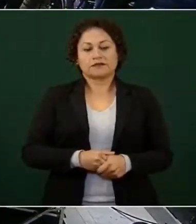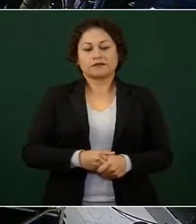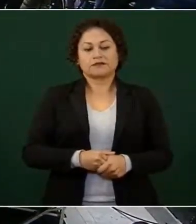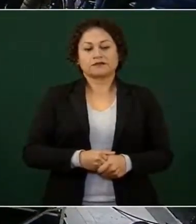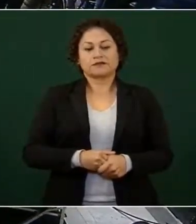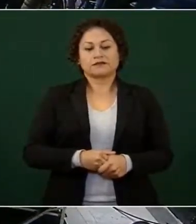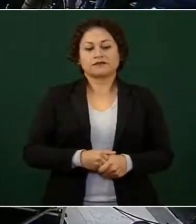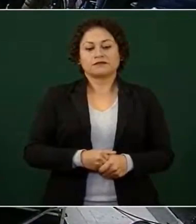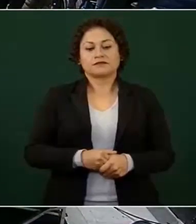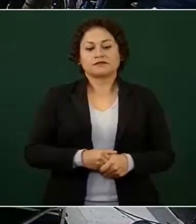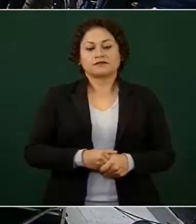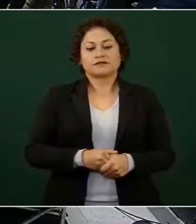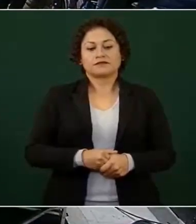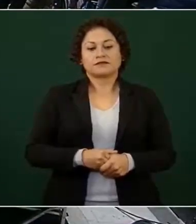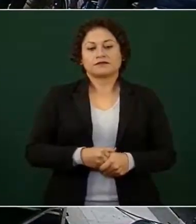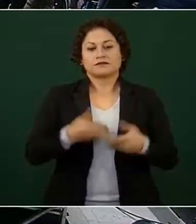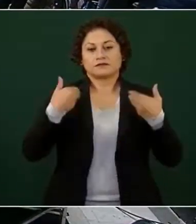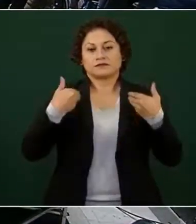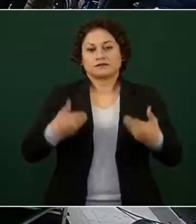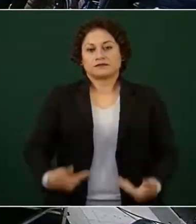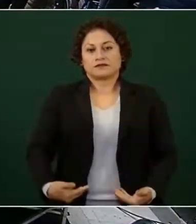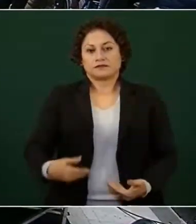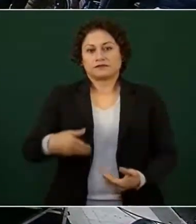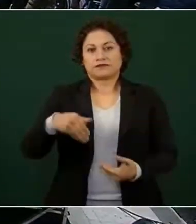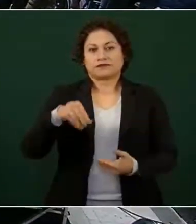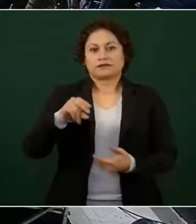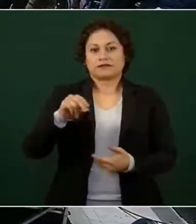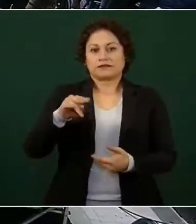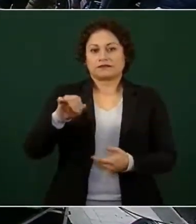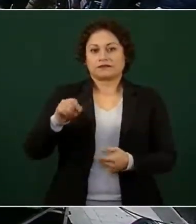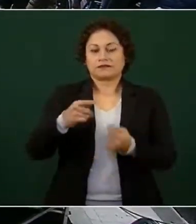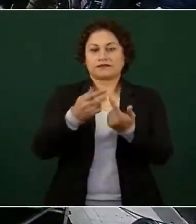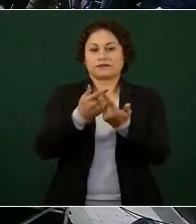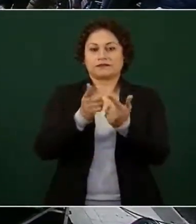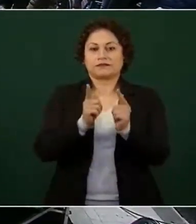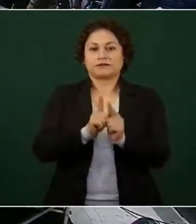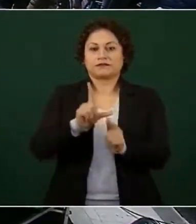Bueno, me presento. Janet Galindo, de Grupo Transmedia La Chispa.